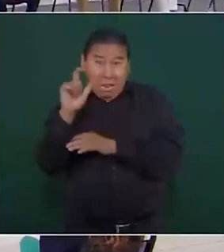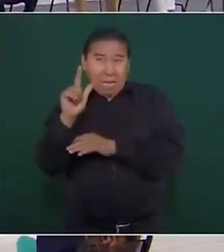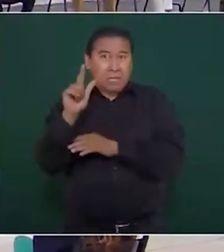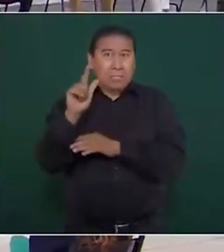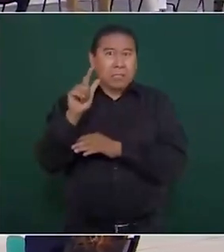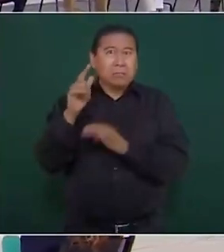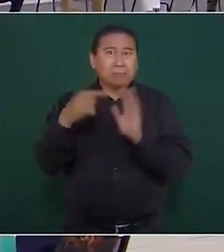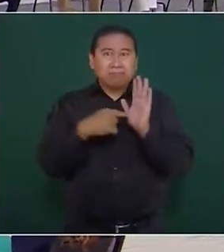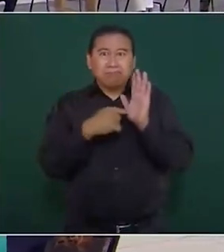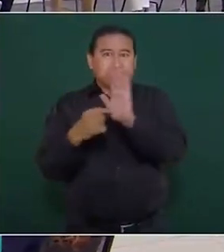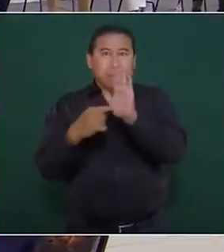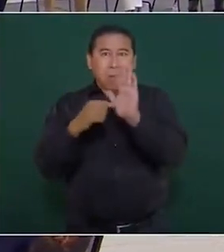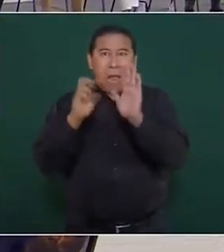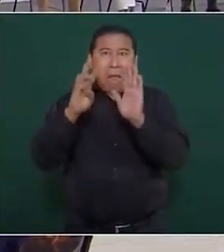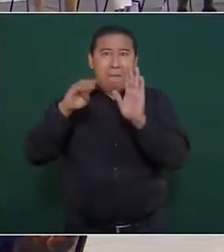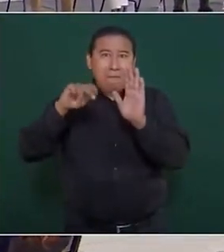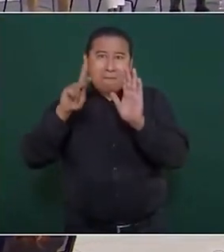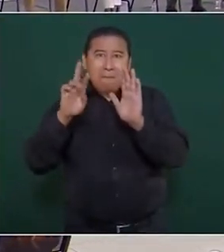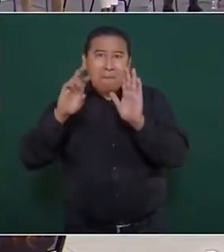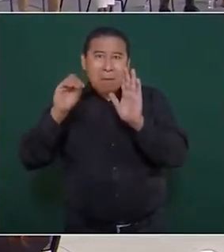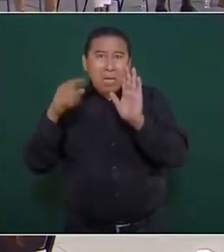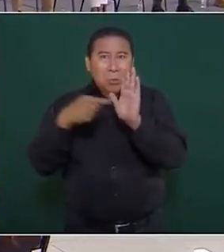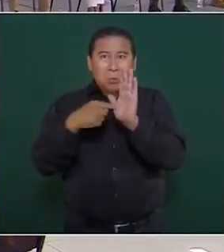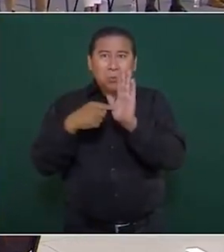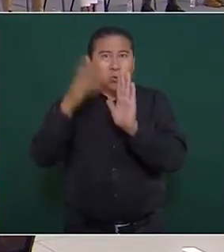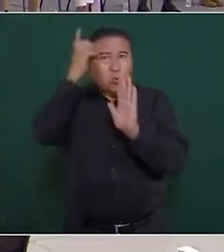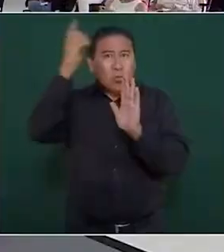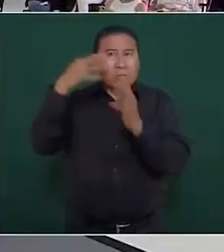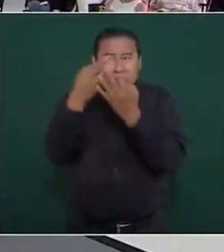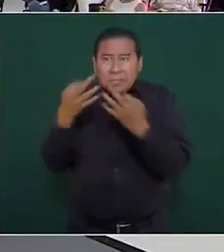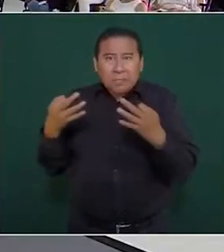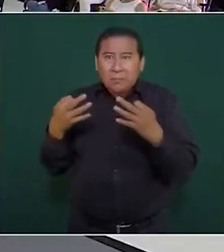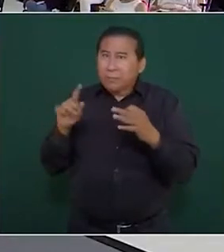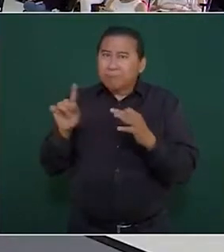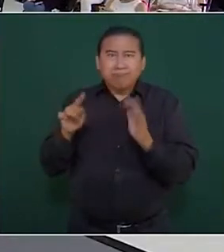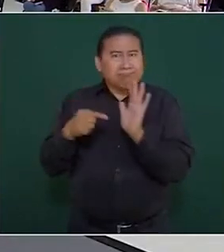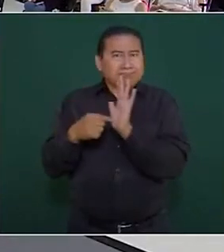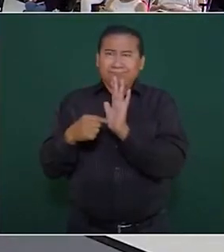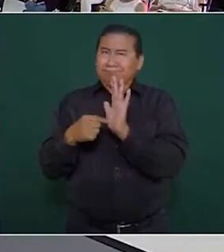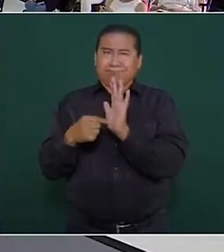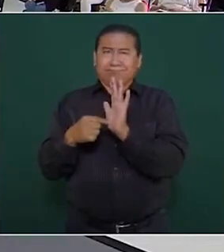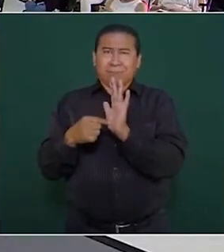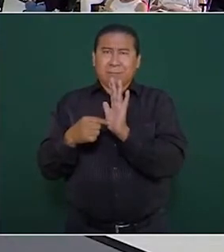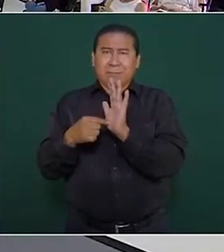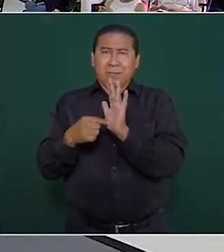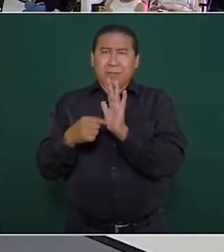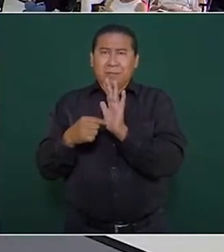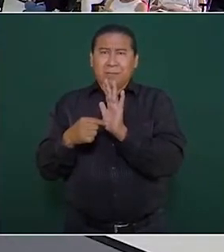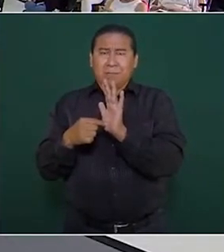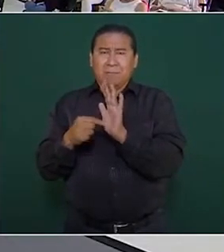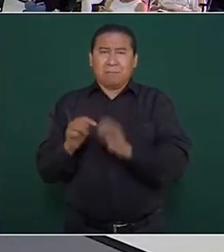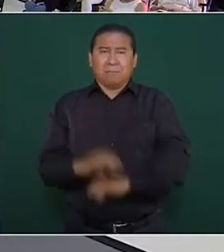de los dueños de la tierra, de los